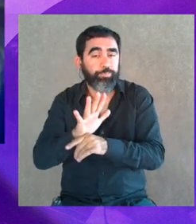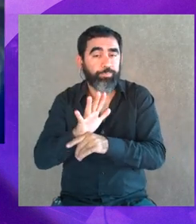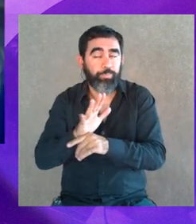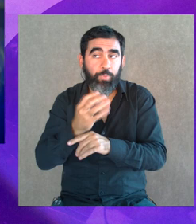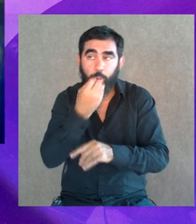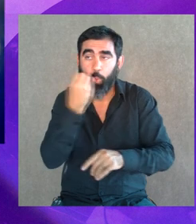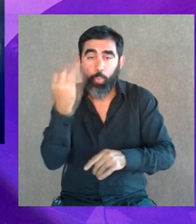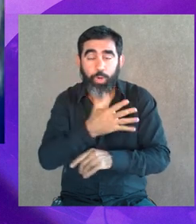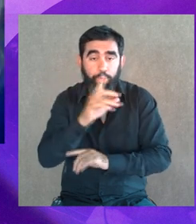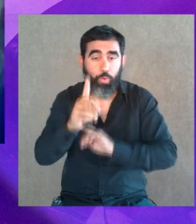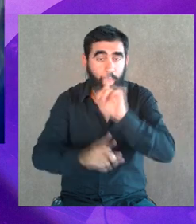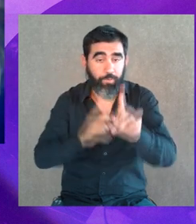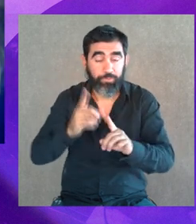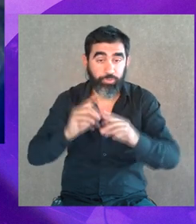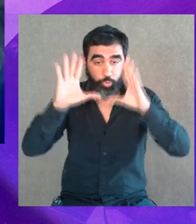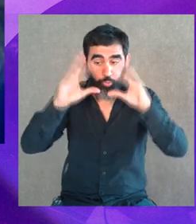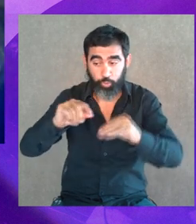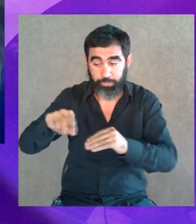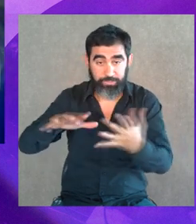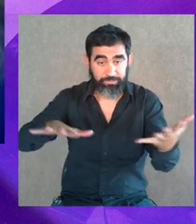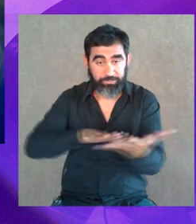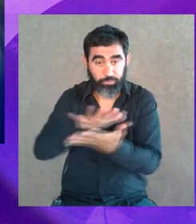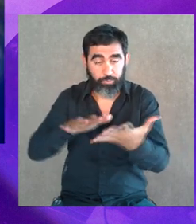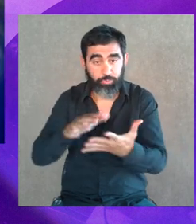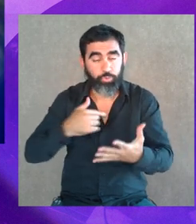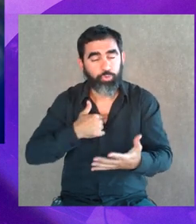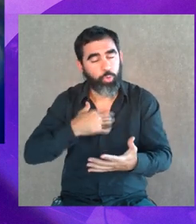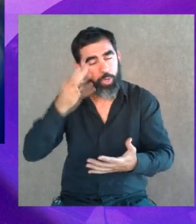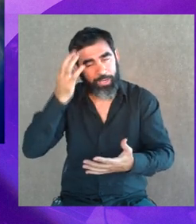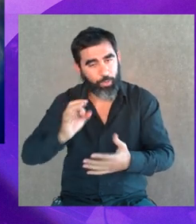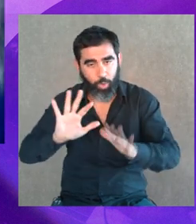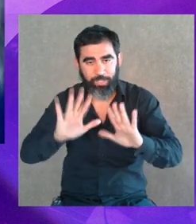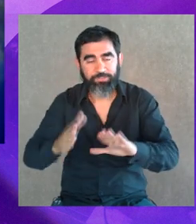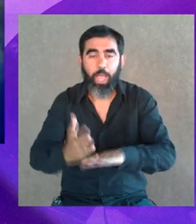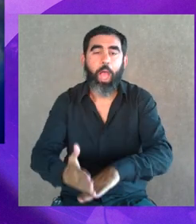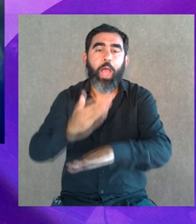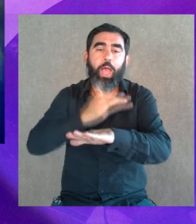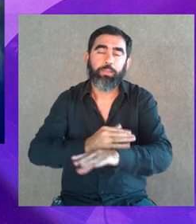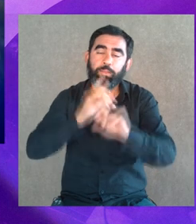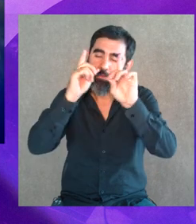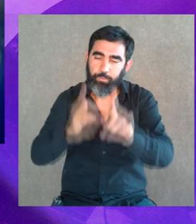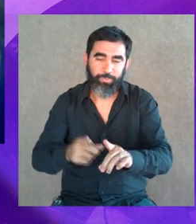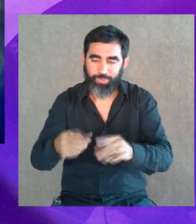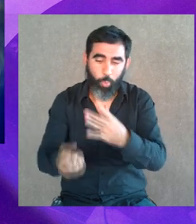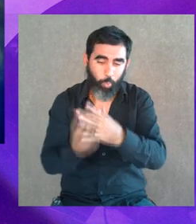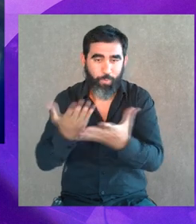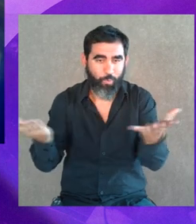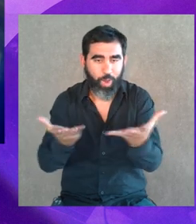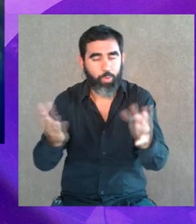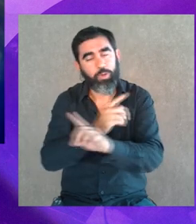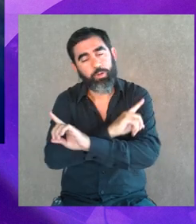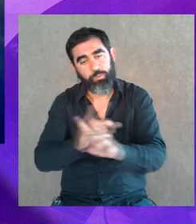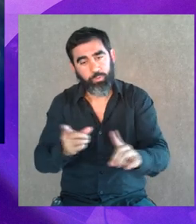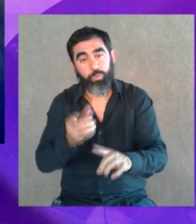buena cosa. Todo esto estoy convencida de que pasaba antes, que no es un fenómeno nuevo,